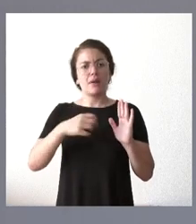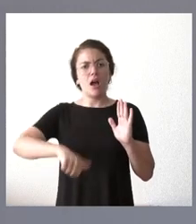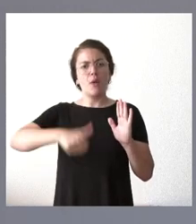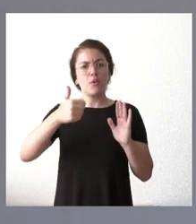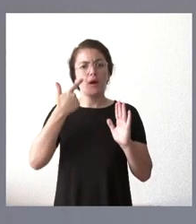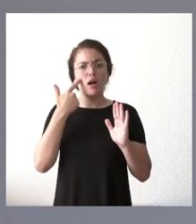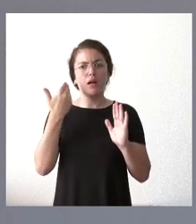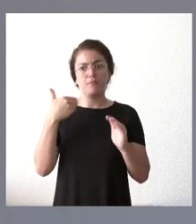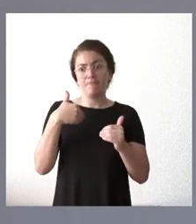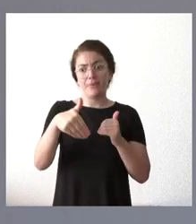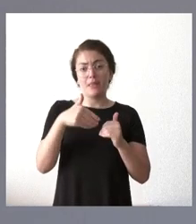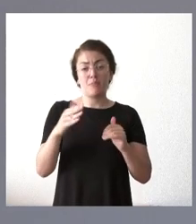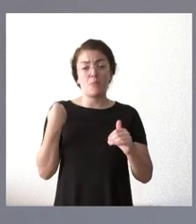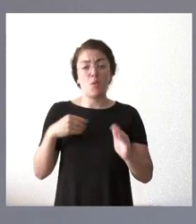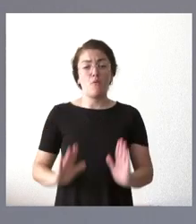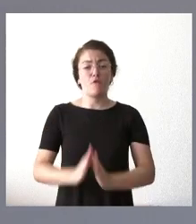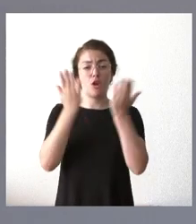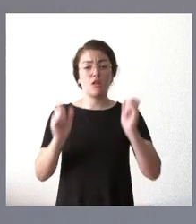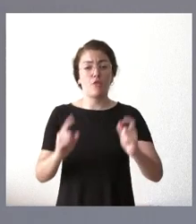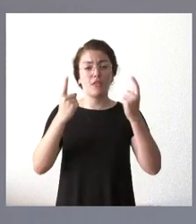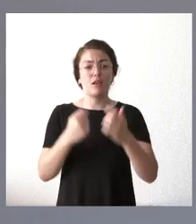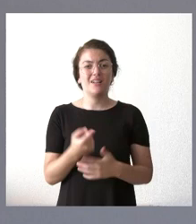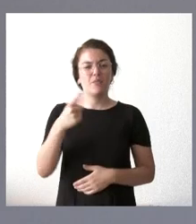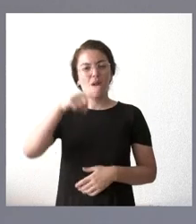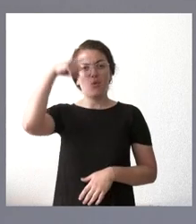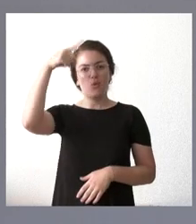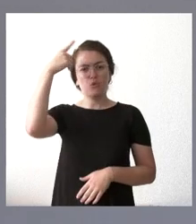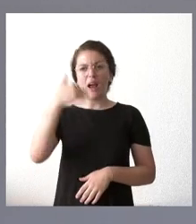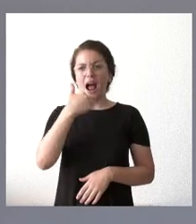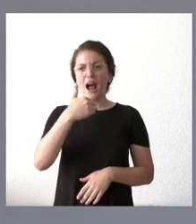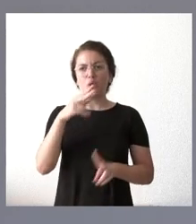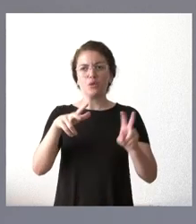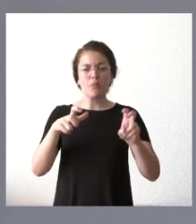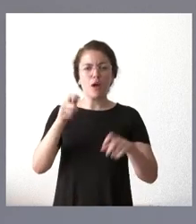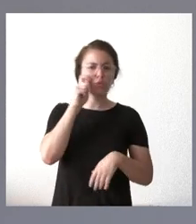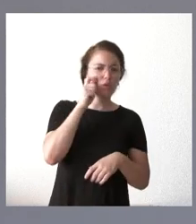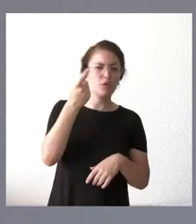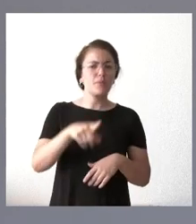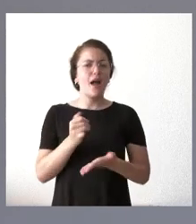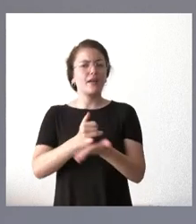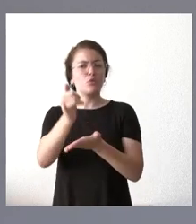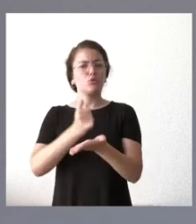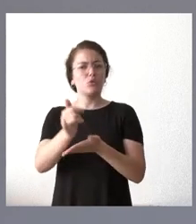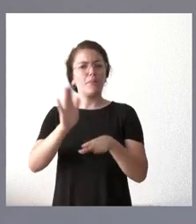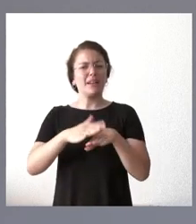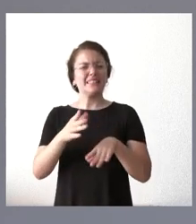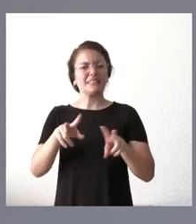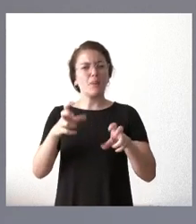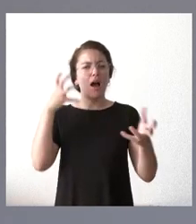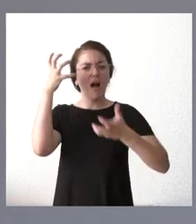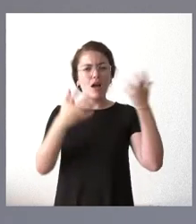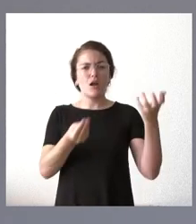recientemente en el boletín oficial. Cultura tenía algunas en materia de turismo, agricultura también tenía algunas en materia de alimentación del ganado,